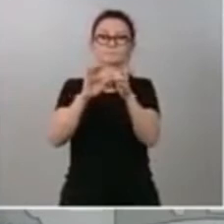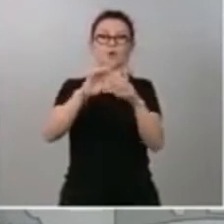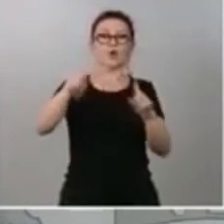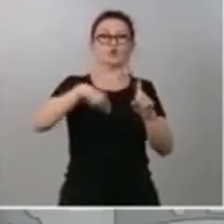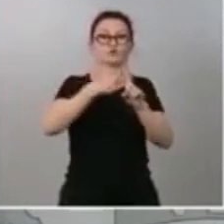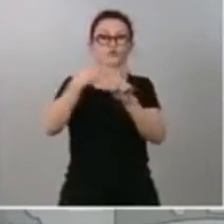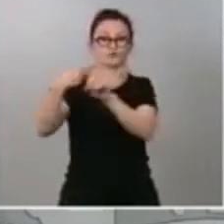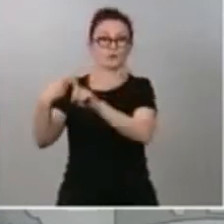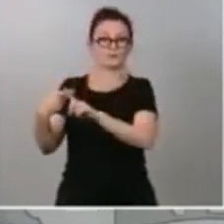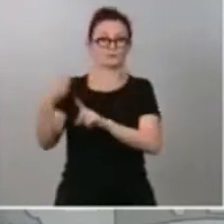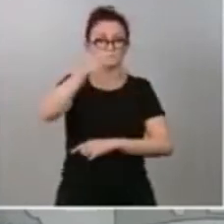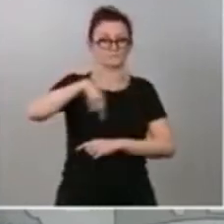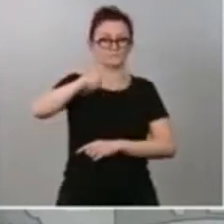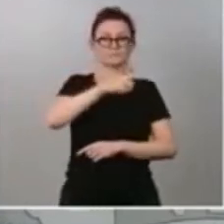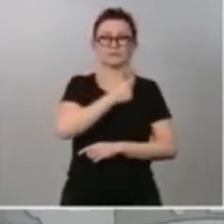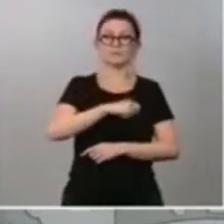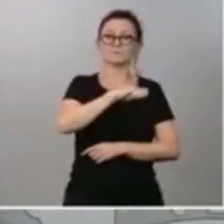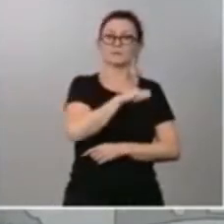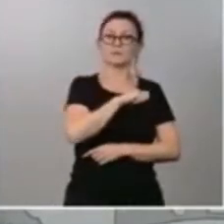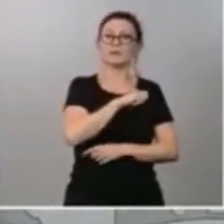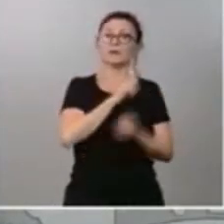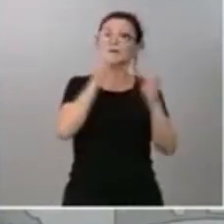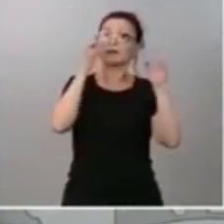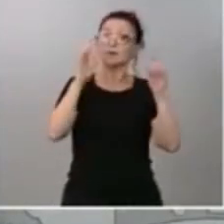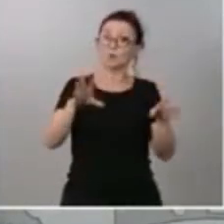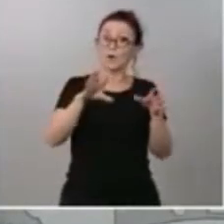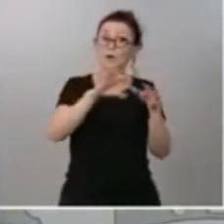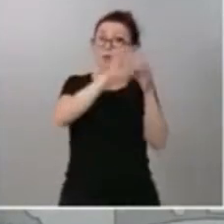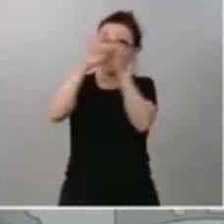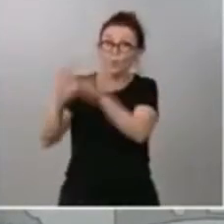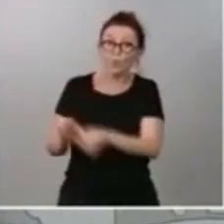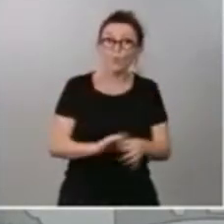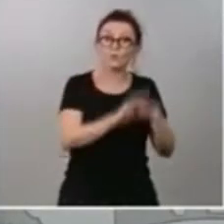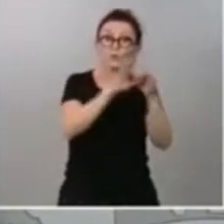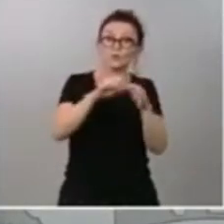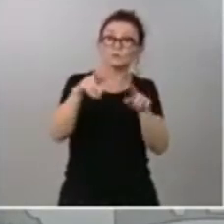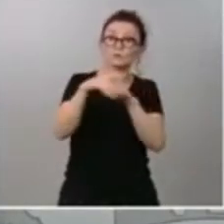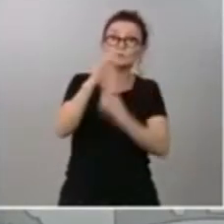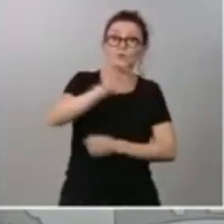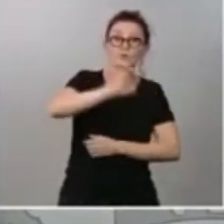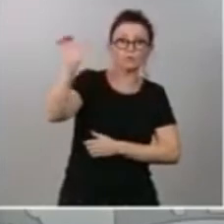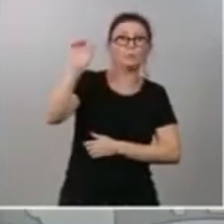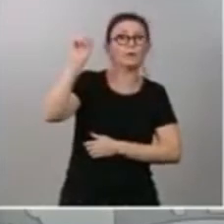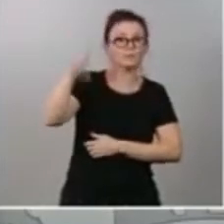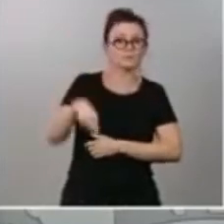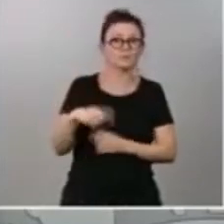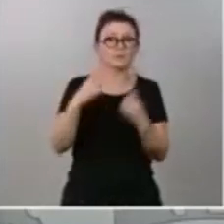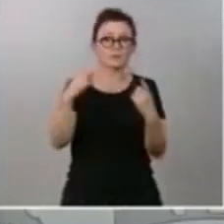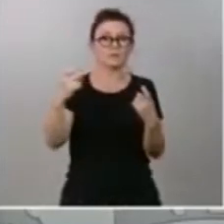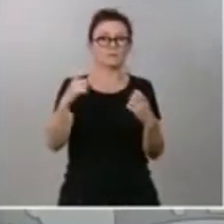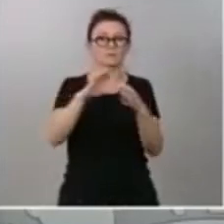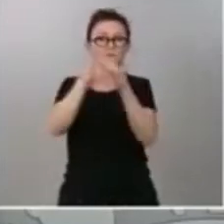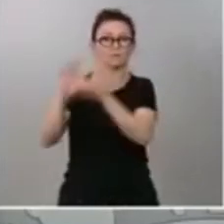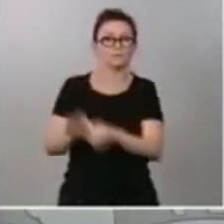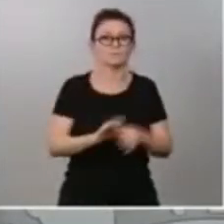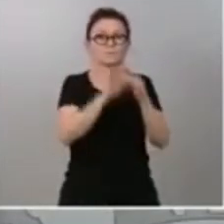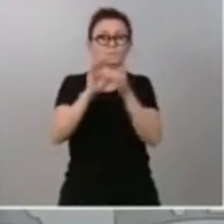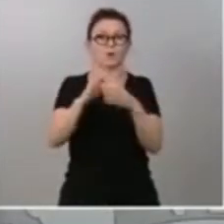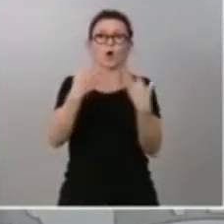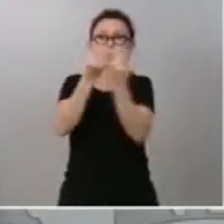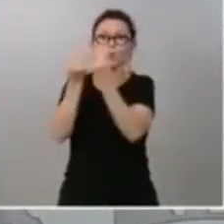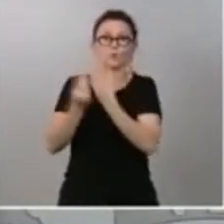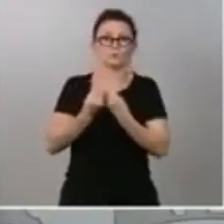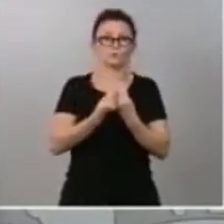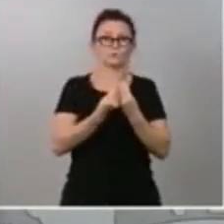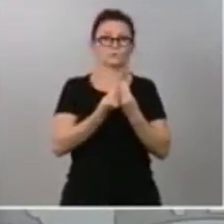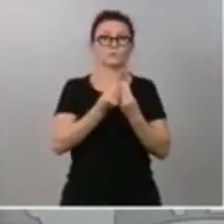que ha merecido la unión de fuerzas muy dispares en el marco europeo. Porque después de lo sucedido ningún